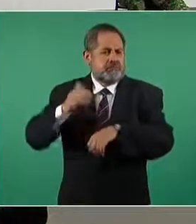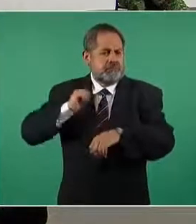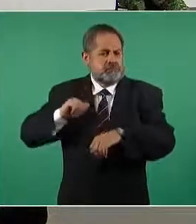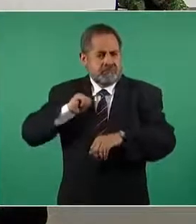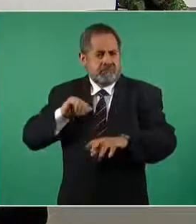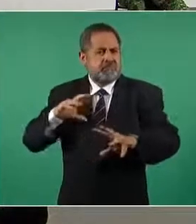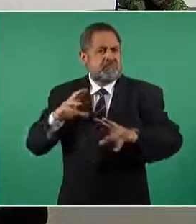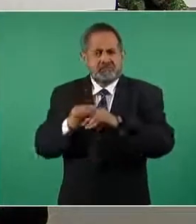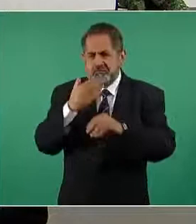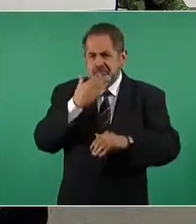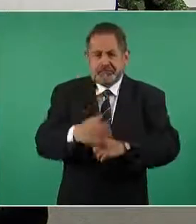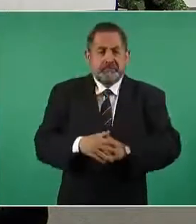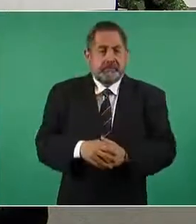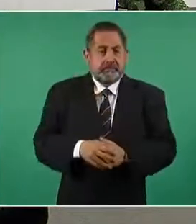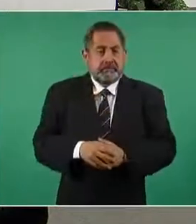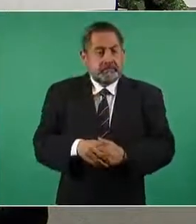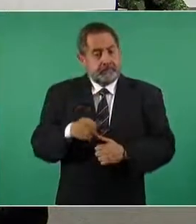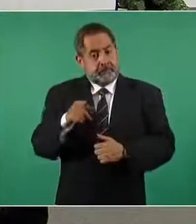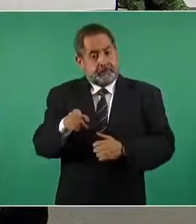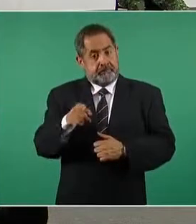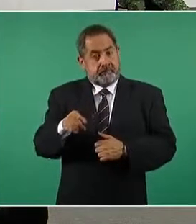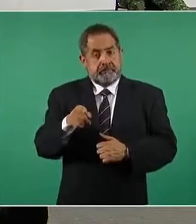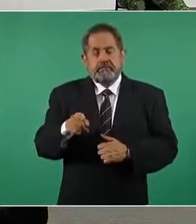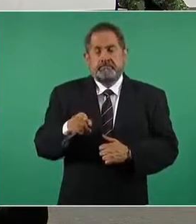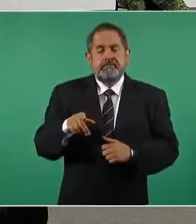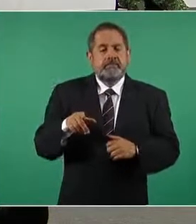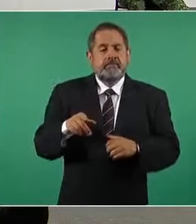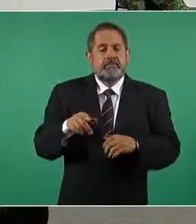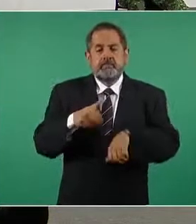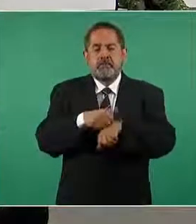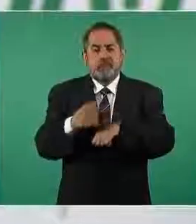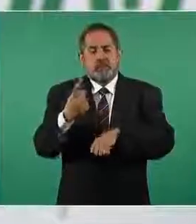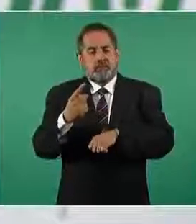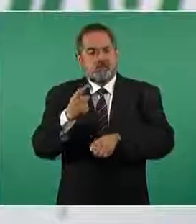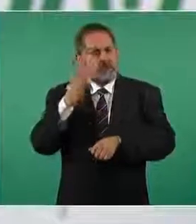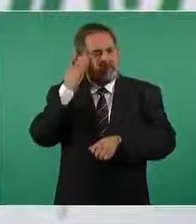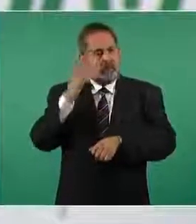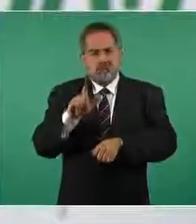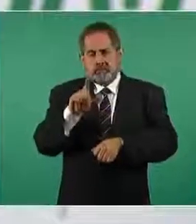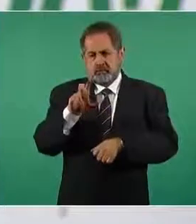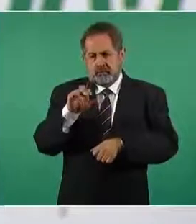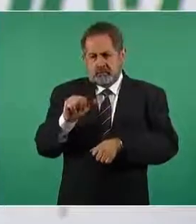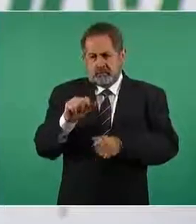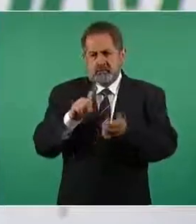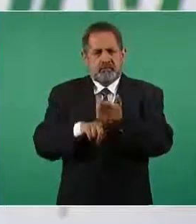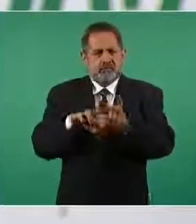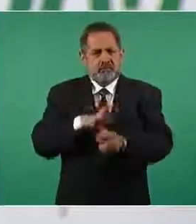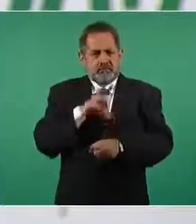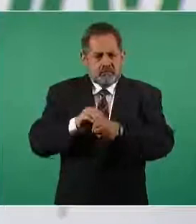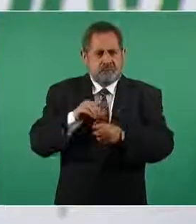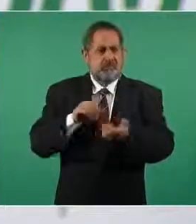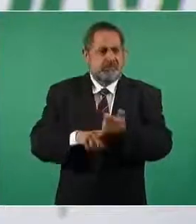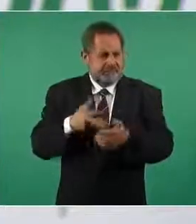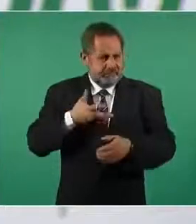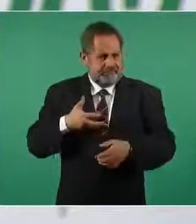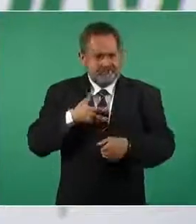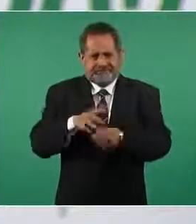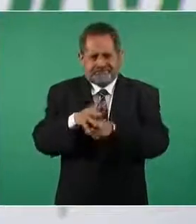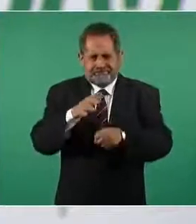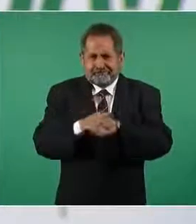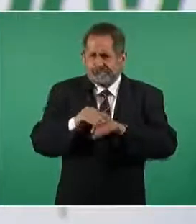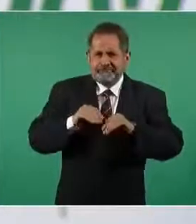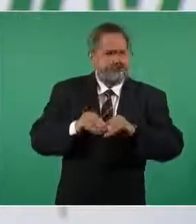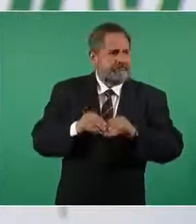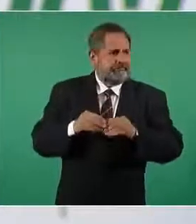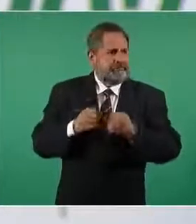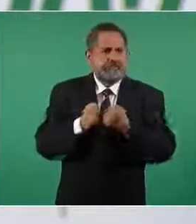de esta manera las nuevas instalaciones de la base aérea militar número uno en Santa Lucía disponen ahora de una distribución eficiente